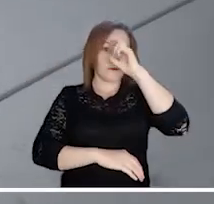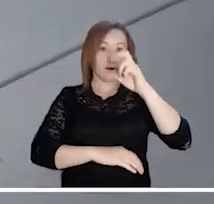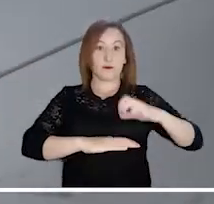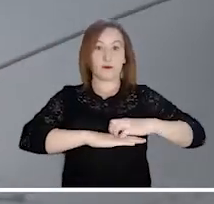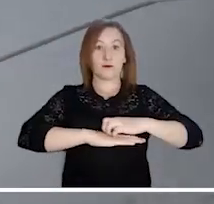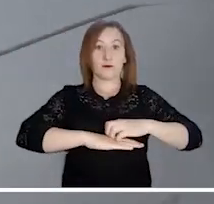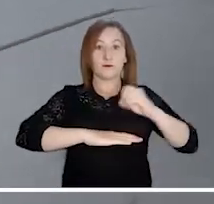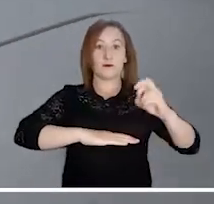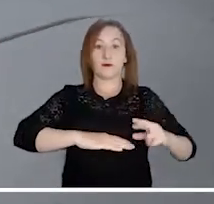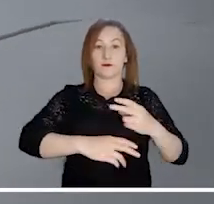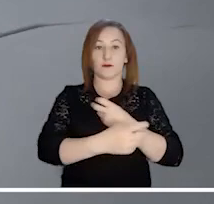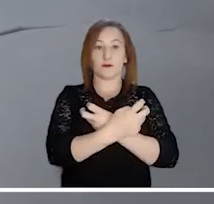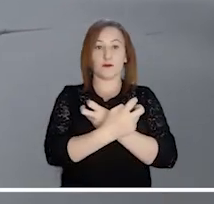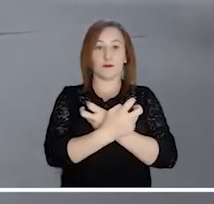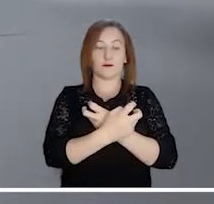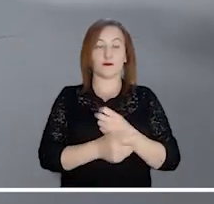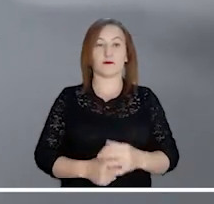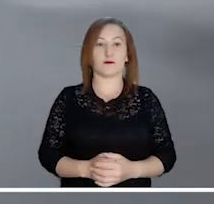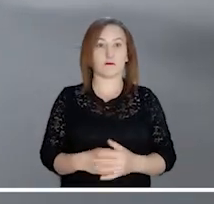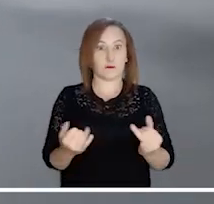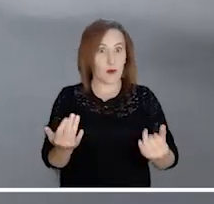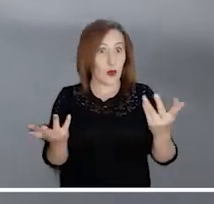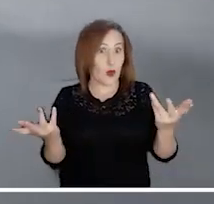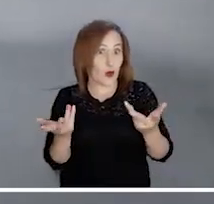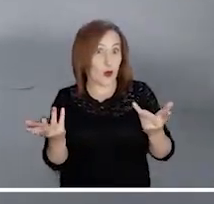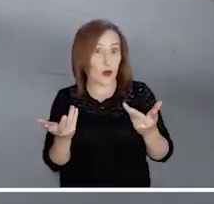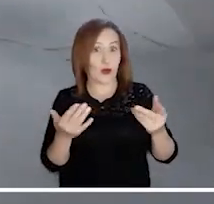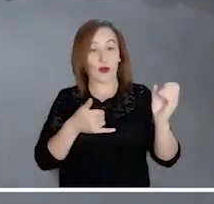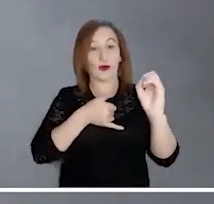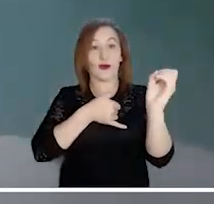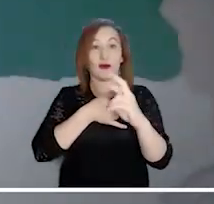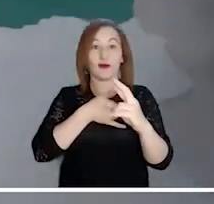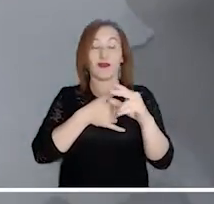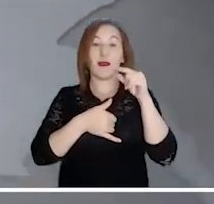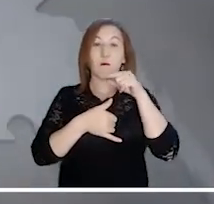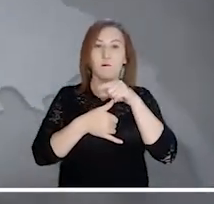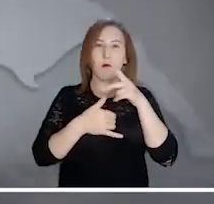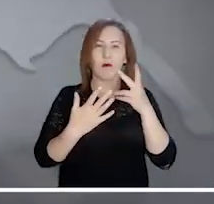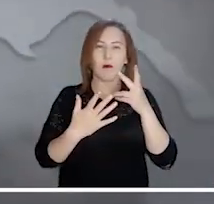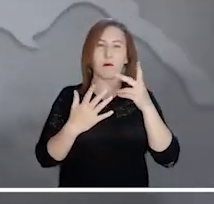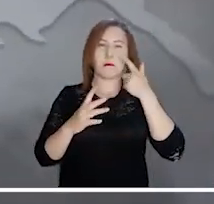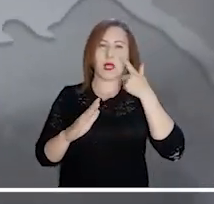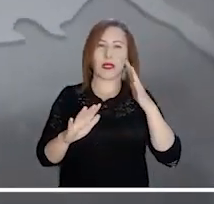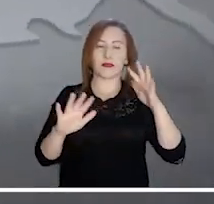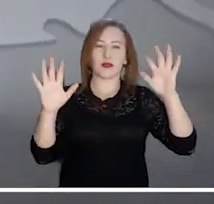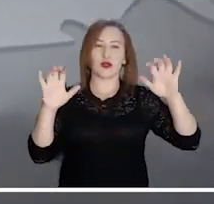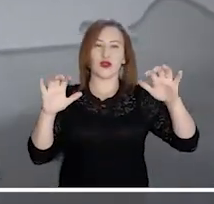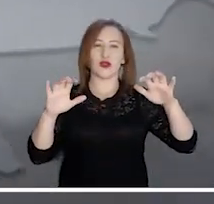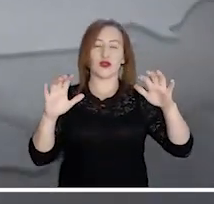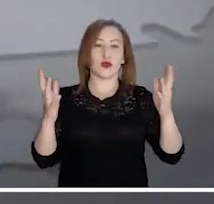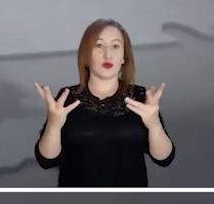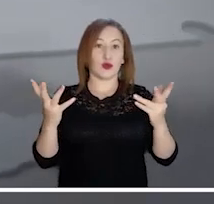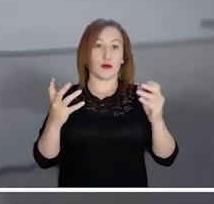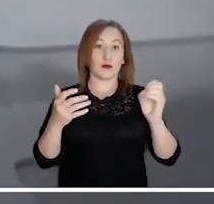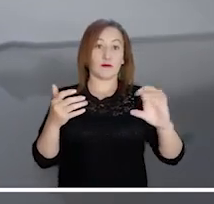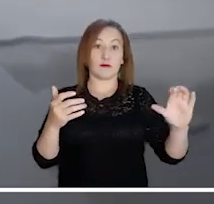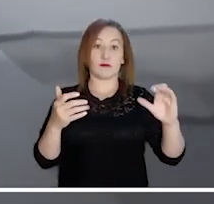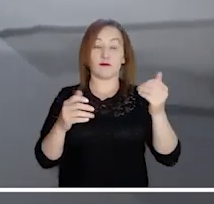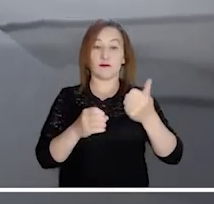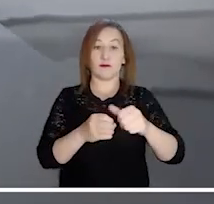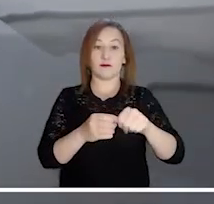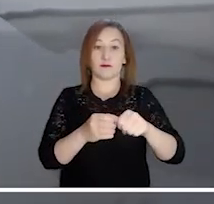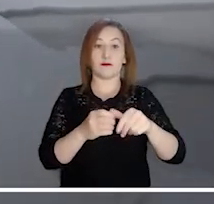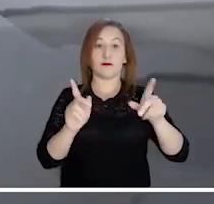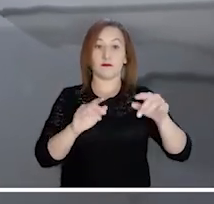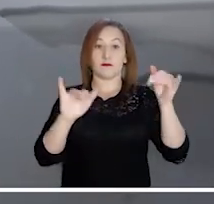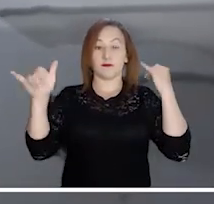de Cundinamarca, norte de Tolima y sur de Huila. Ahora viajemos a la Orinoquía, donde se podría experimentar